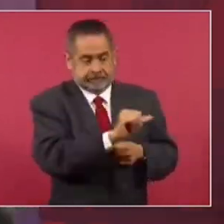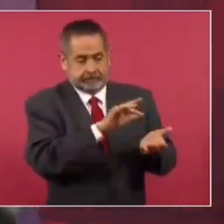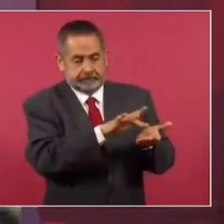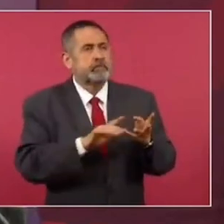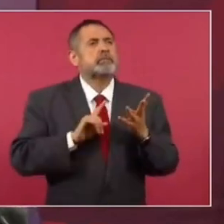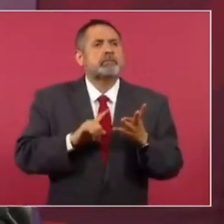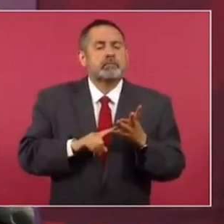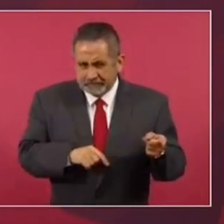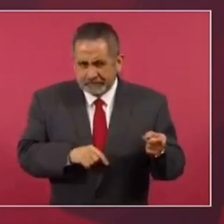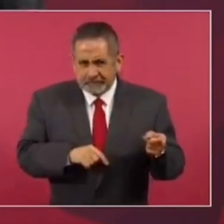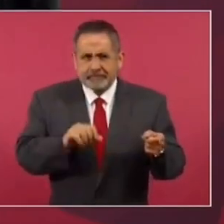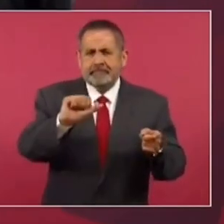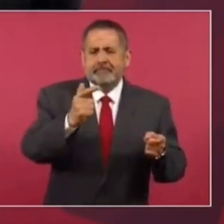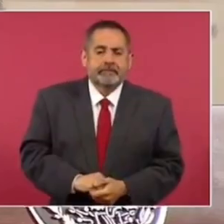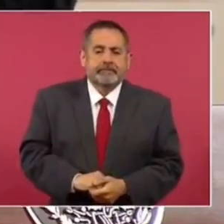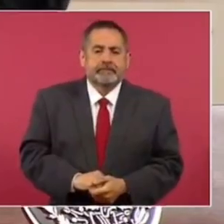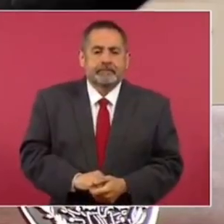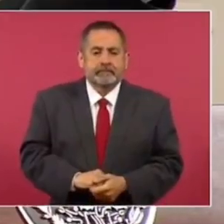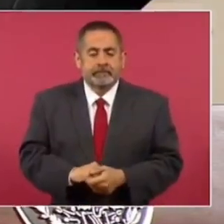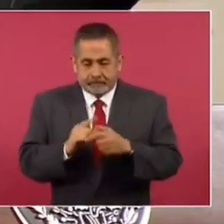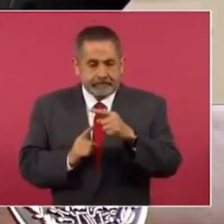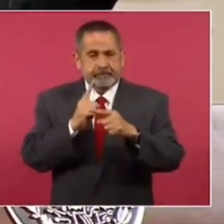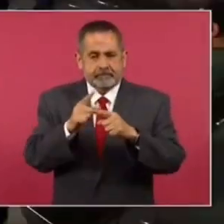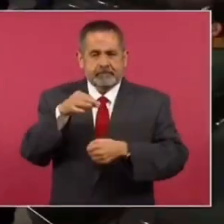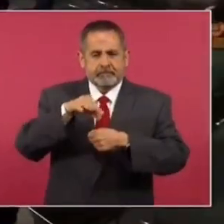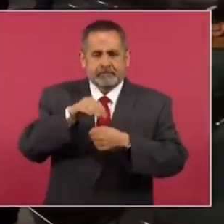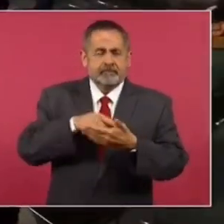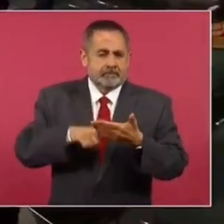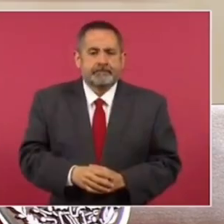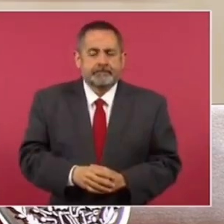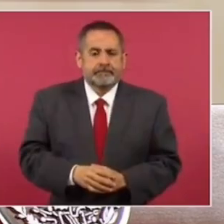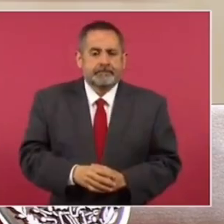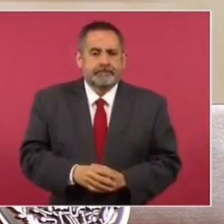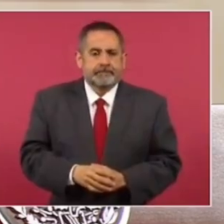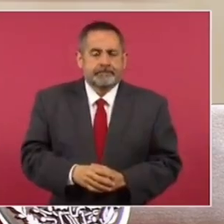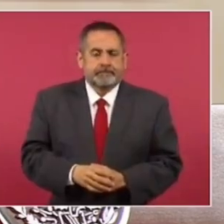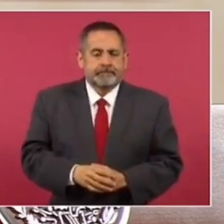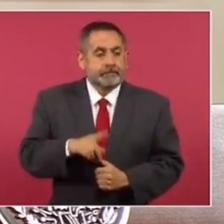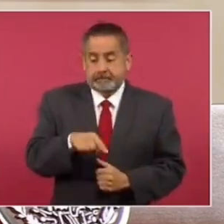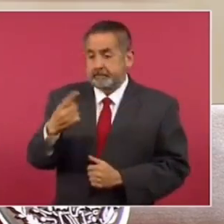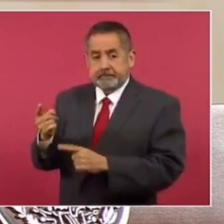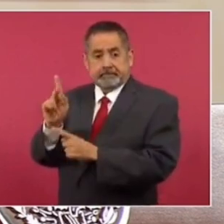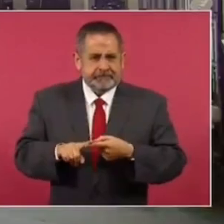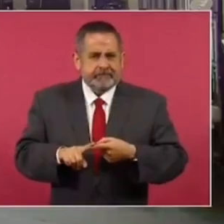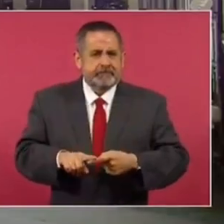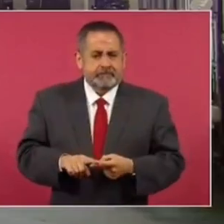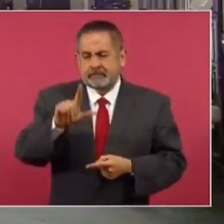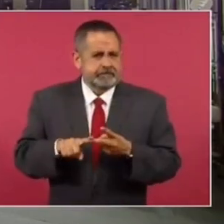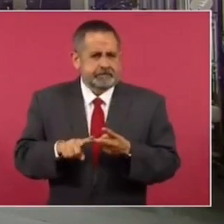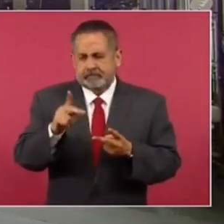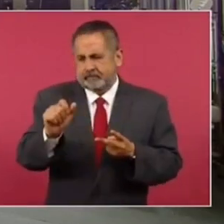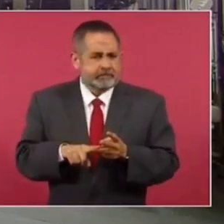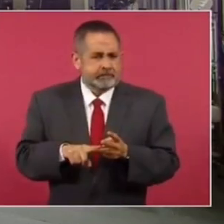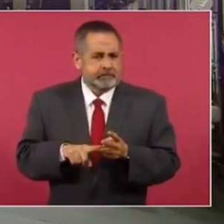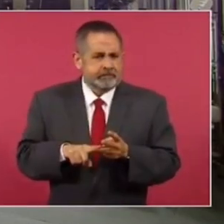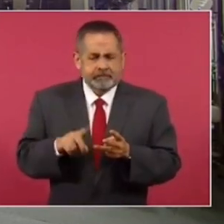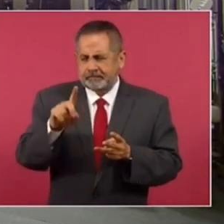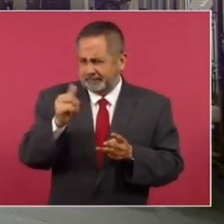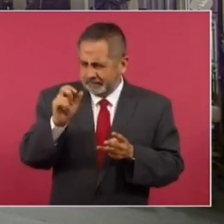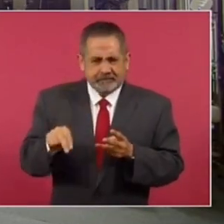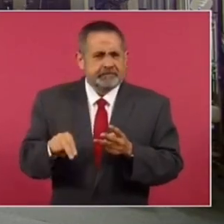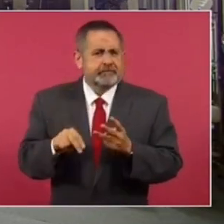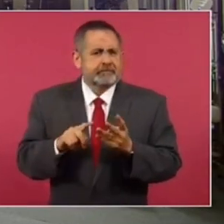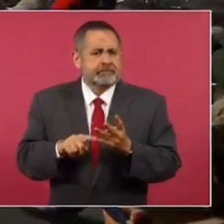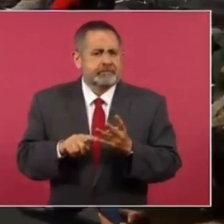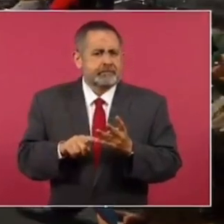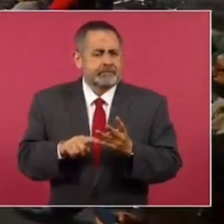Loreta, la ministra Margarita. Aguilar. Más el voto del candidato. Y por la licenciada Piña. Lainez. Ardo. Dayán.